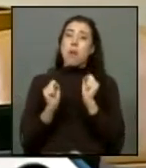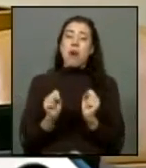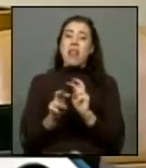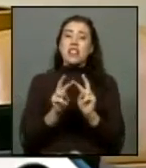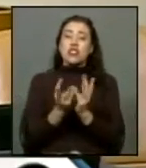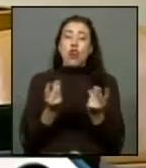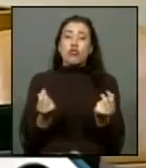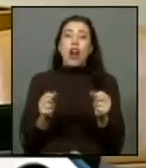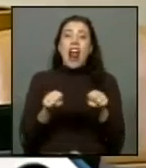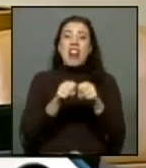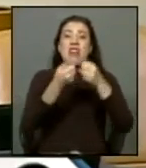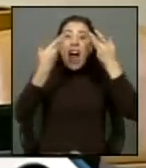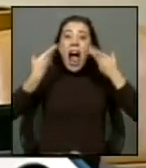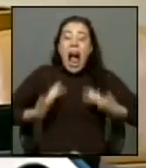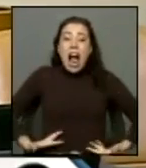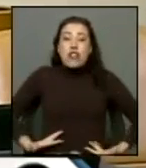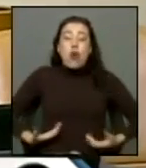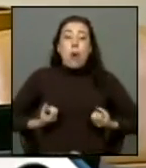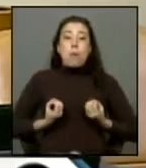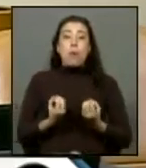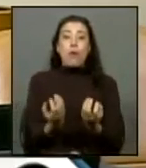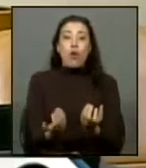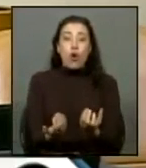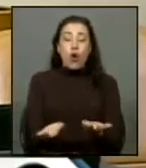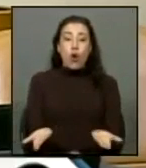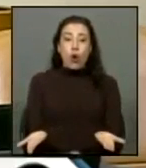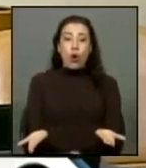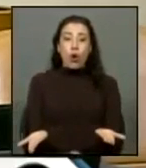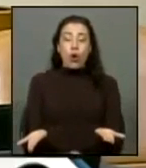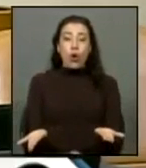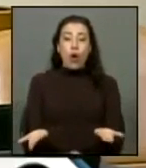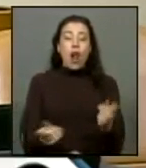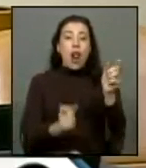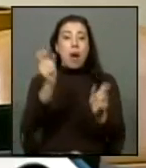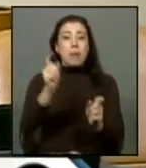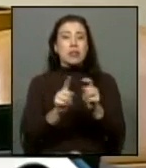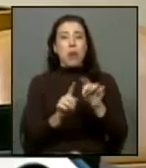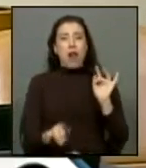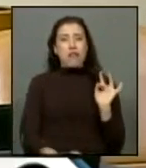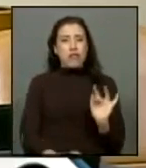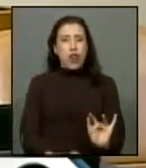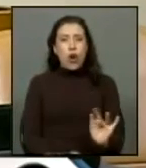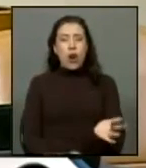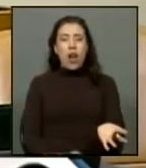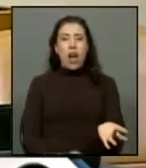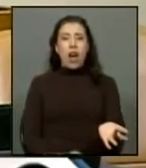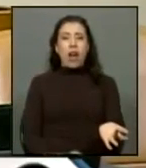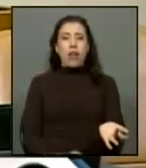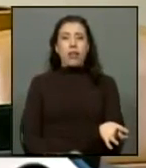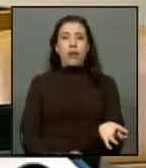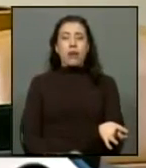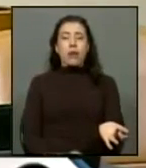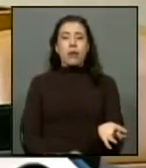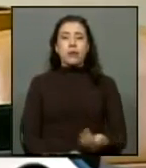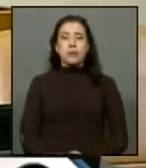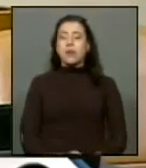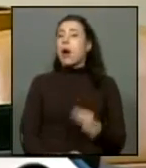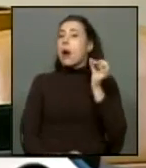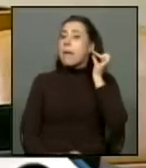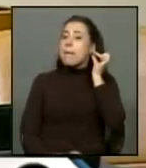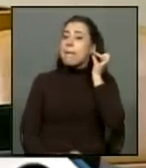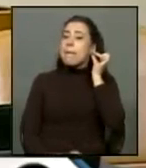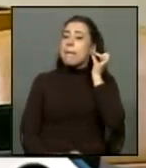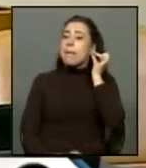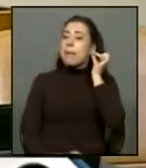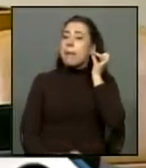el daño que se les causó a quienes fueron violados a las mujeres